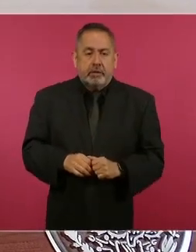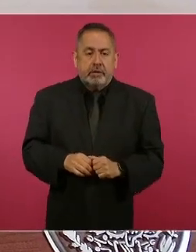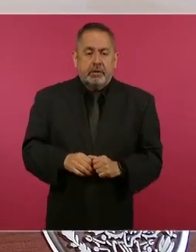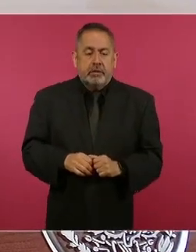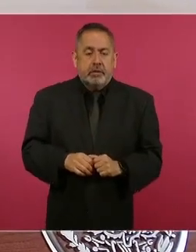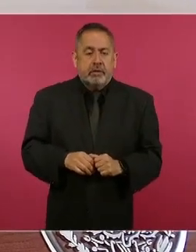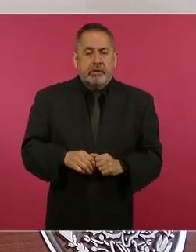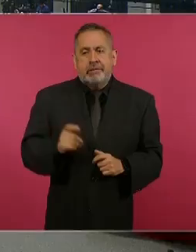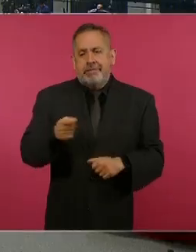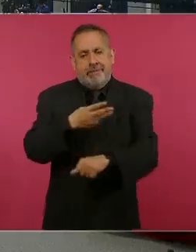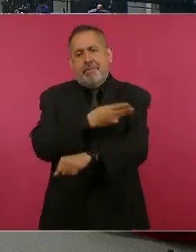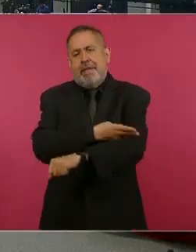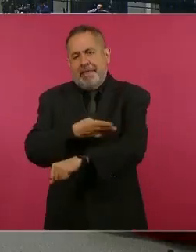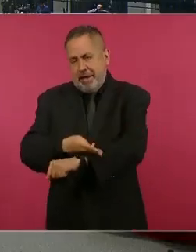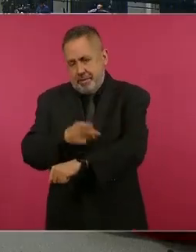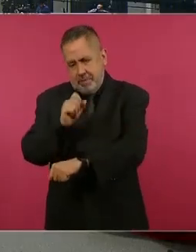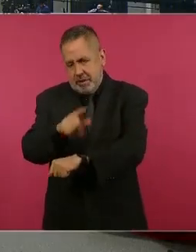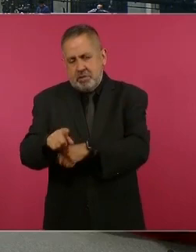desde Madero,